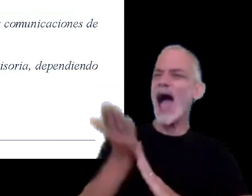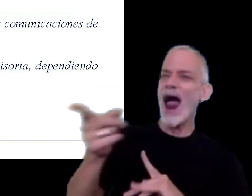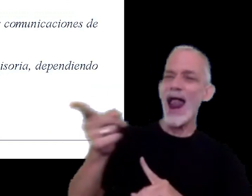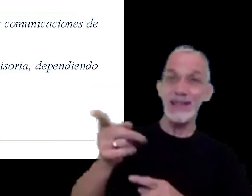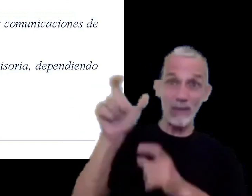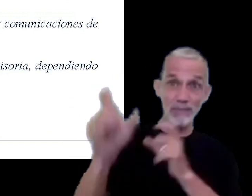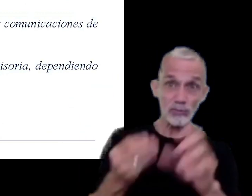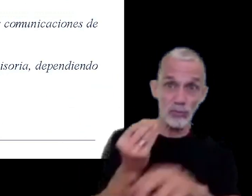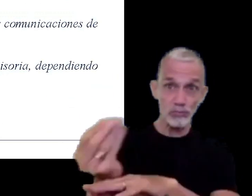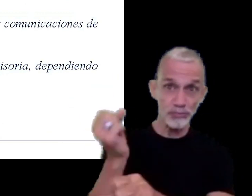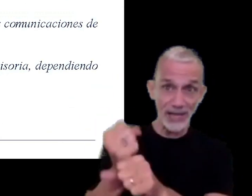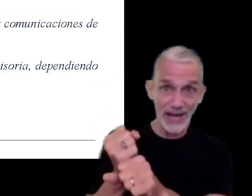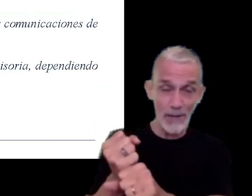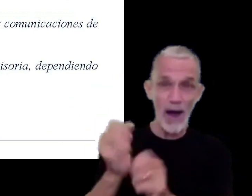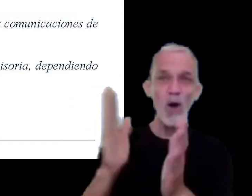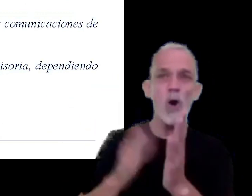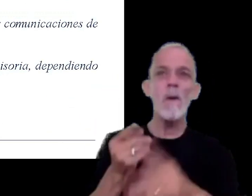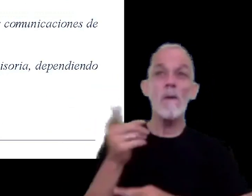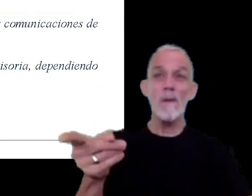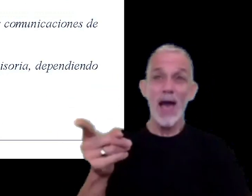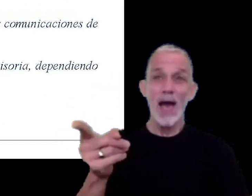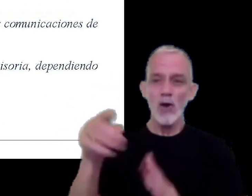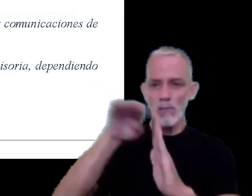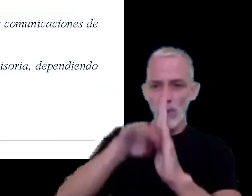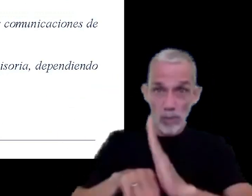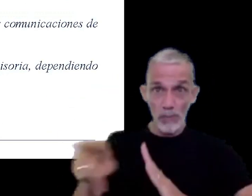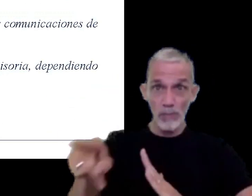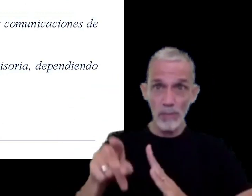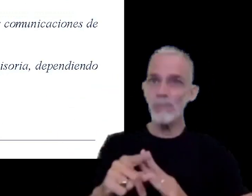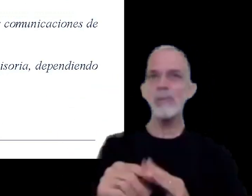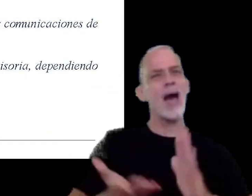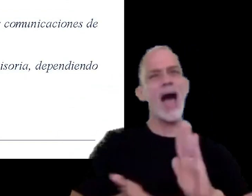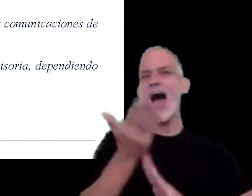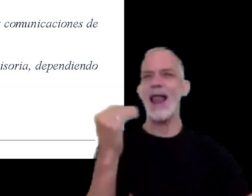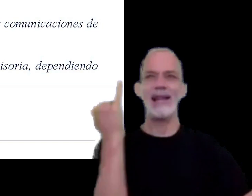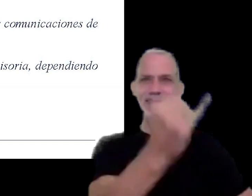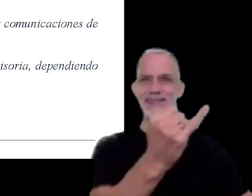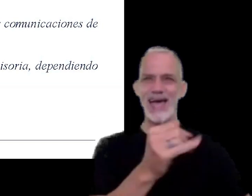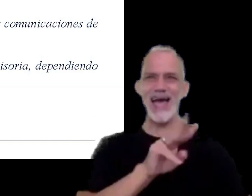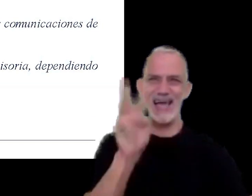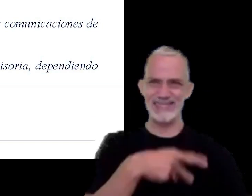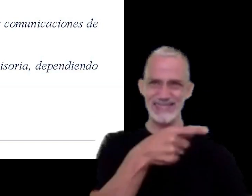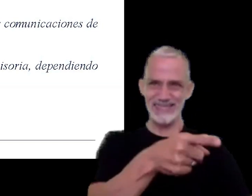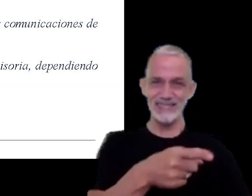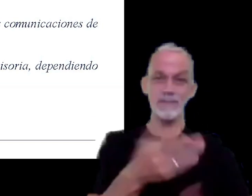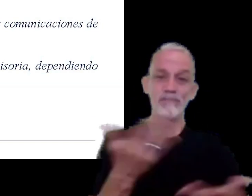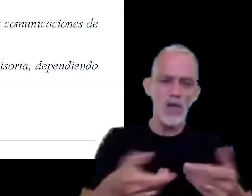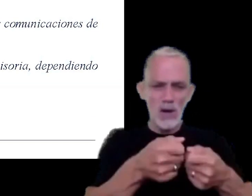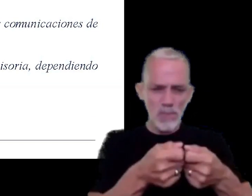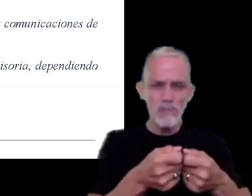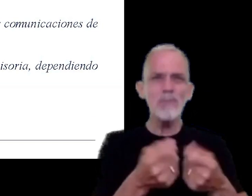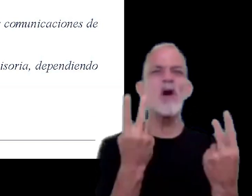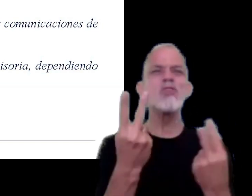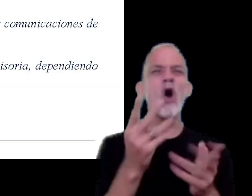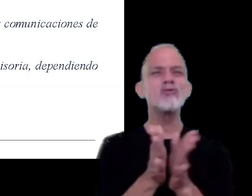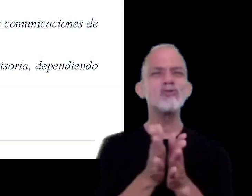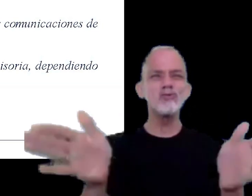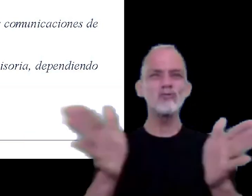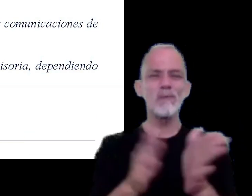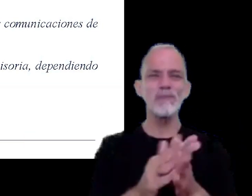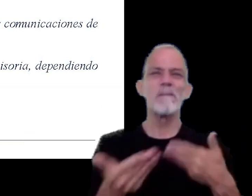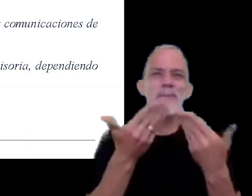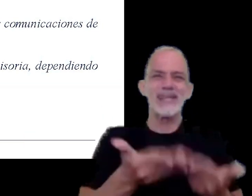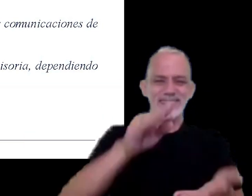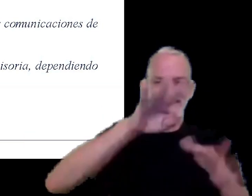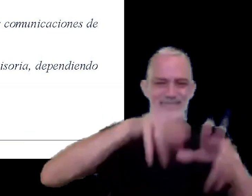trabajadores que incorporen a la nómina del personal esta funcionalidad coexistirá con la modalidad de presentación